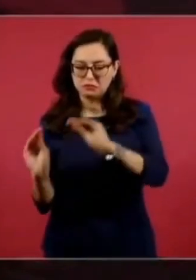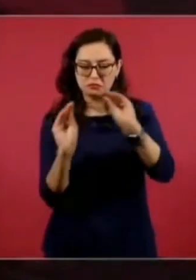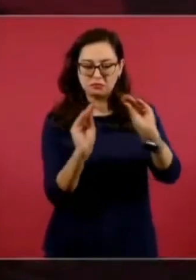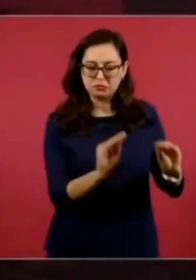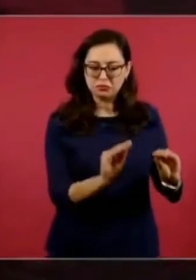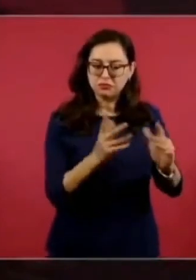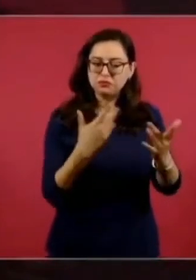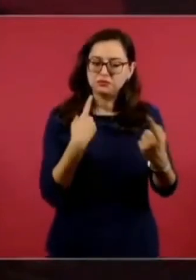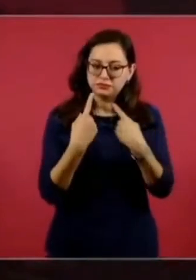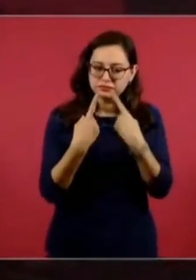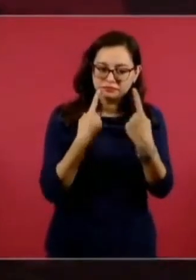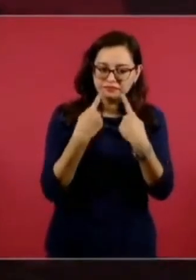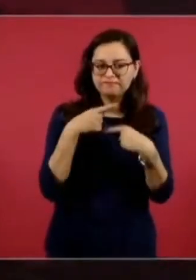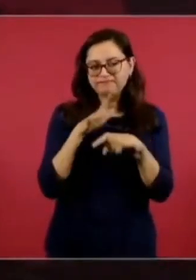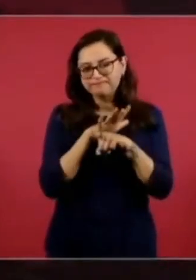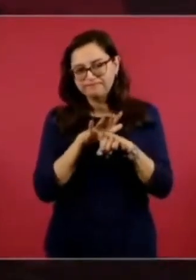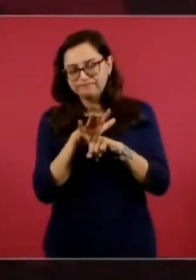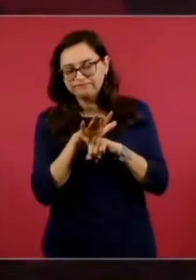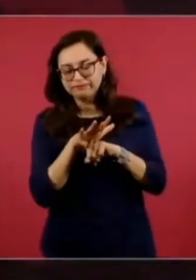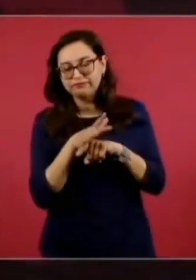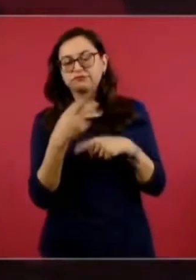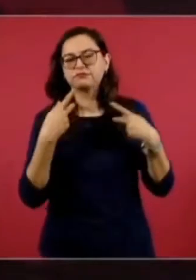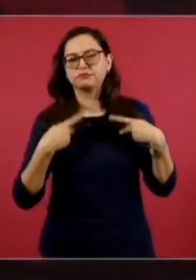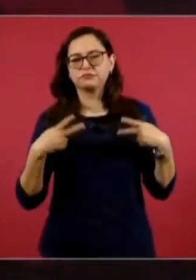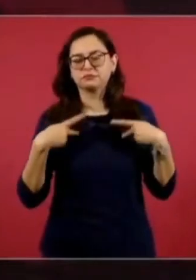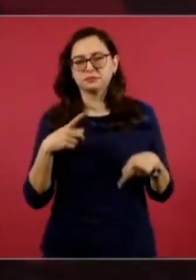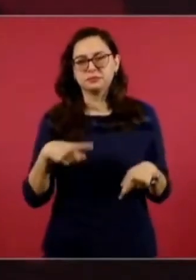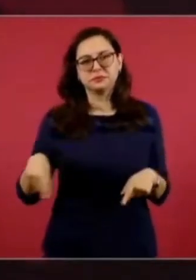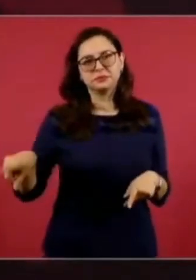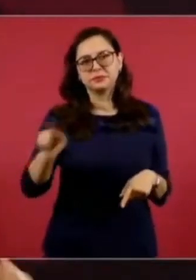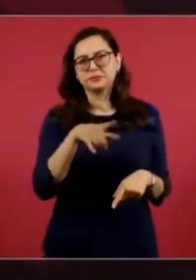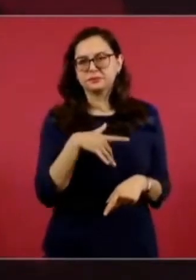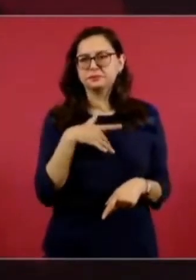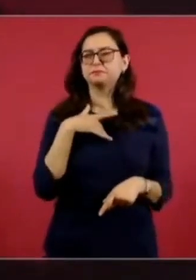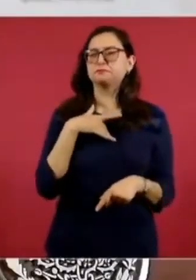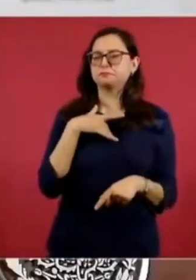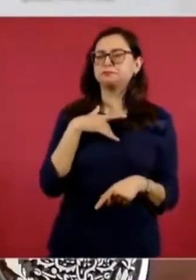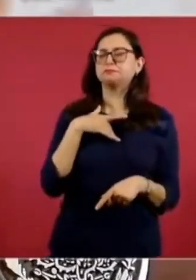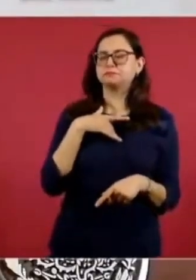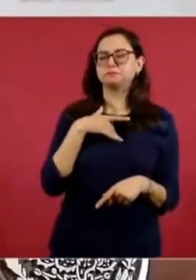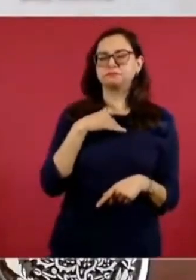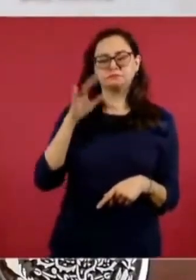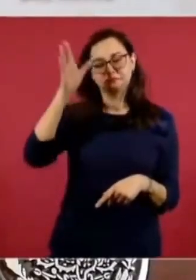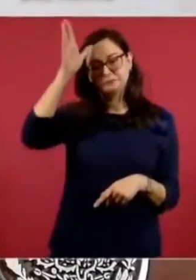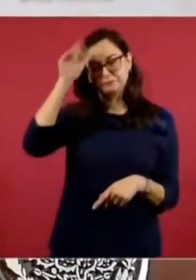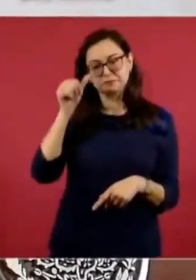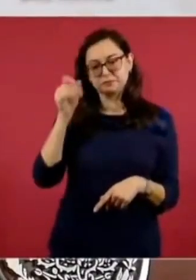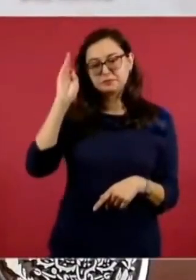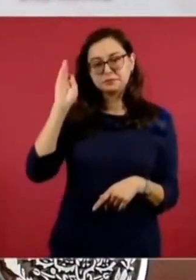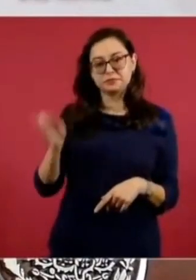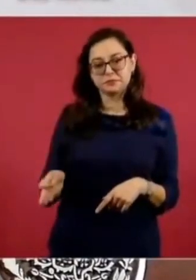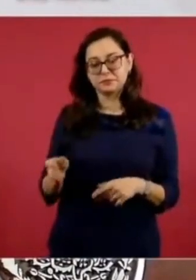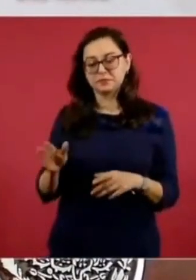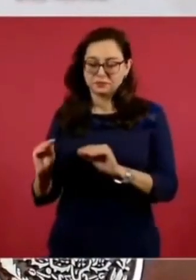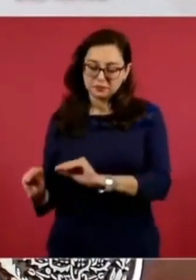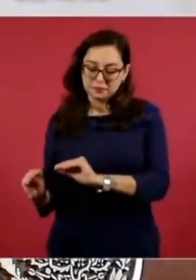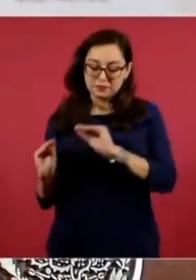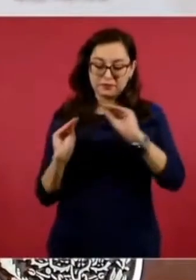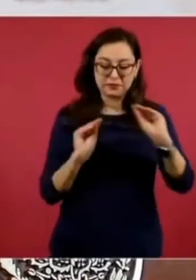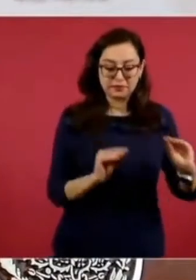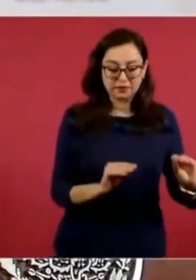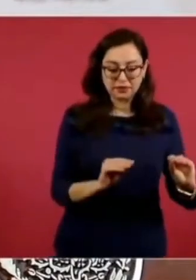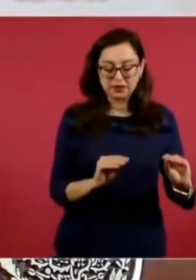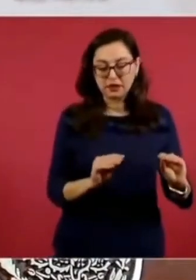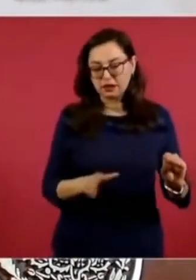que se han portado muy bien y ya está libre